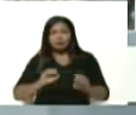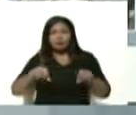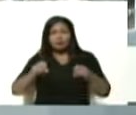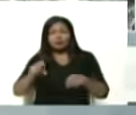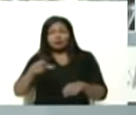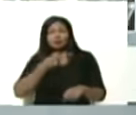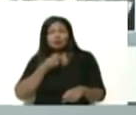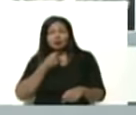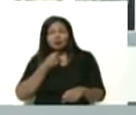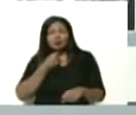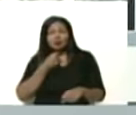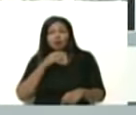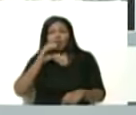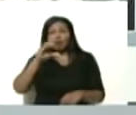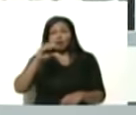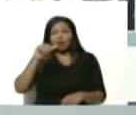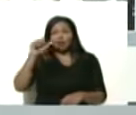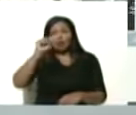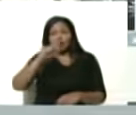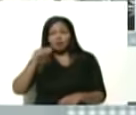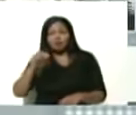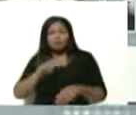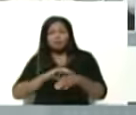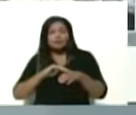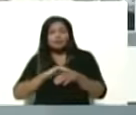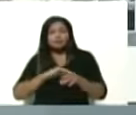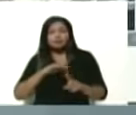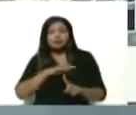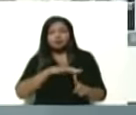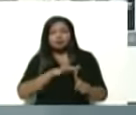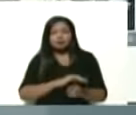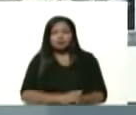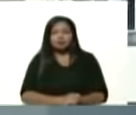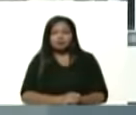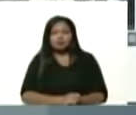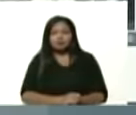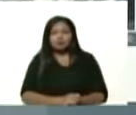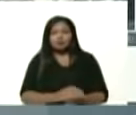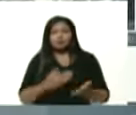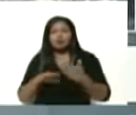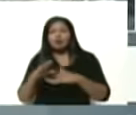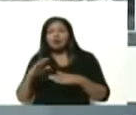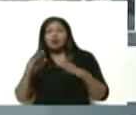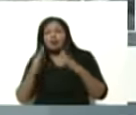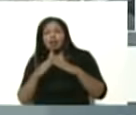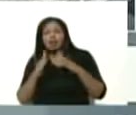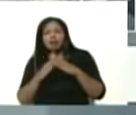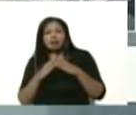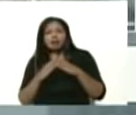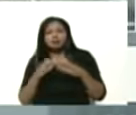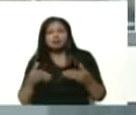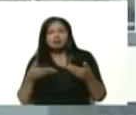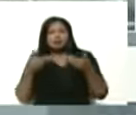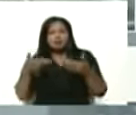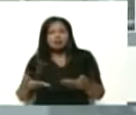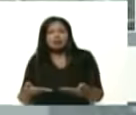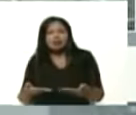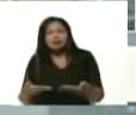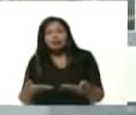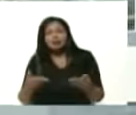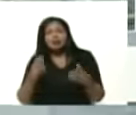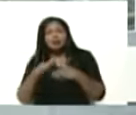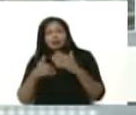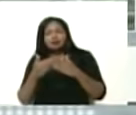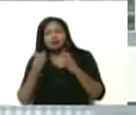gusta a Castro Soteldo para... Delirve, delirve, delirve, Entrega a domicilio. Entrega a domicilio. ¿Cómo que le dicen